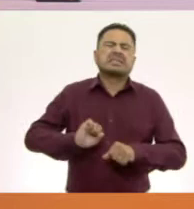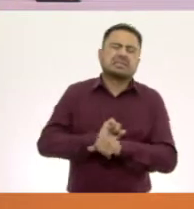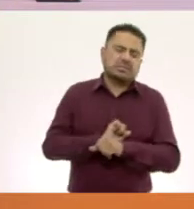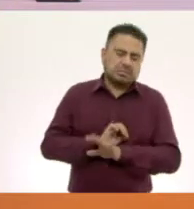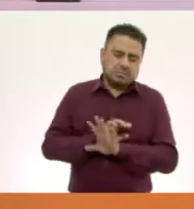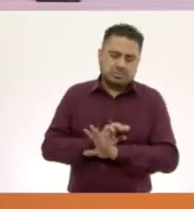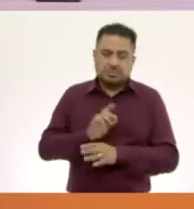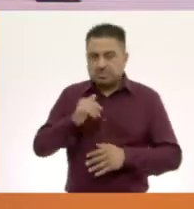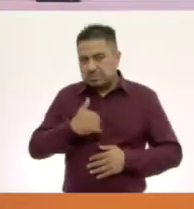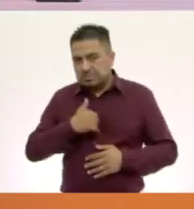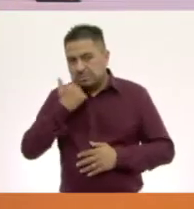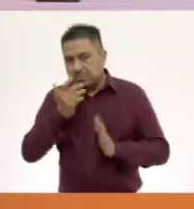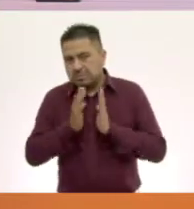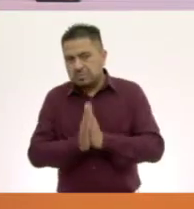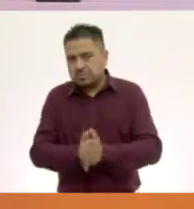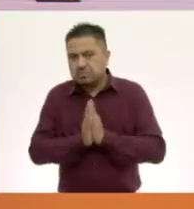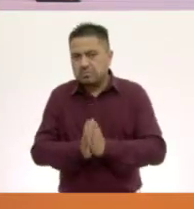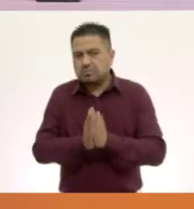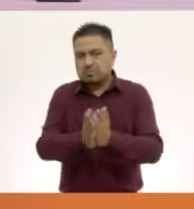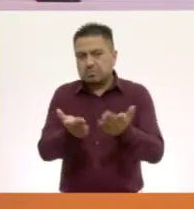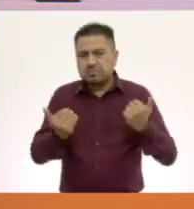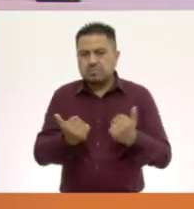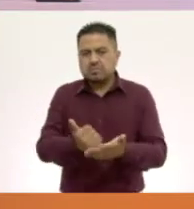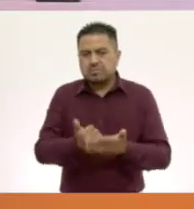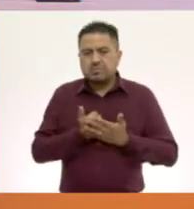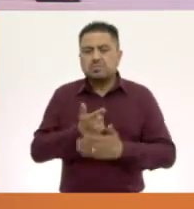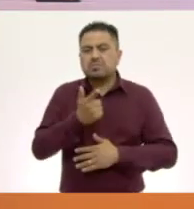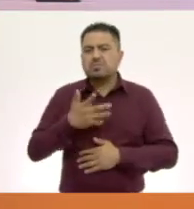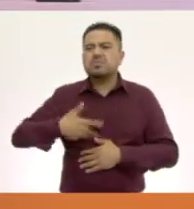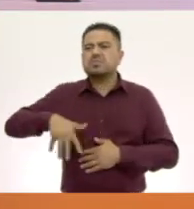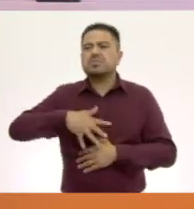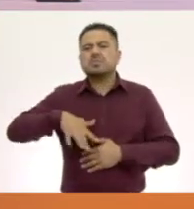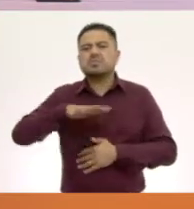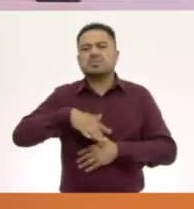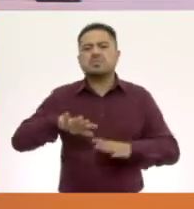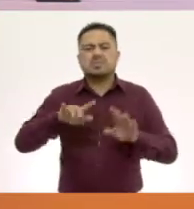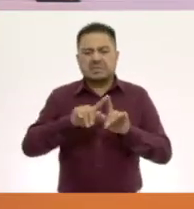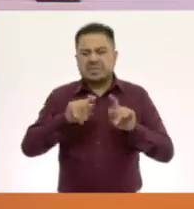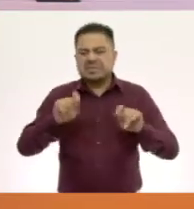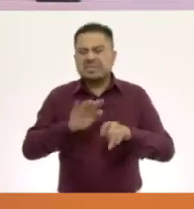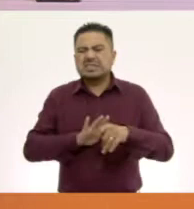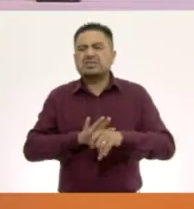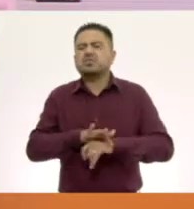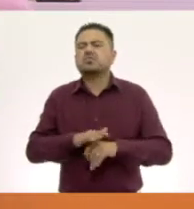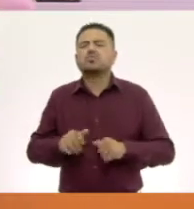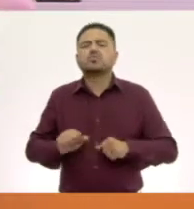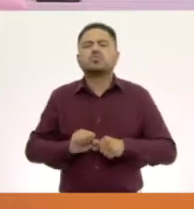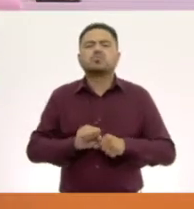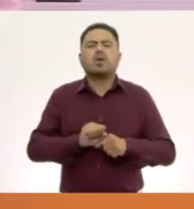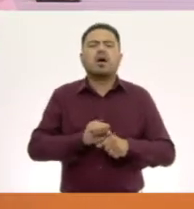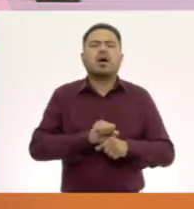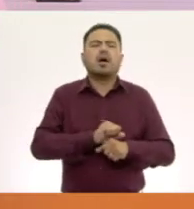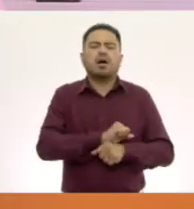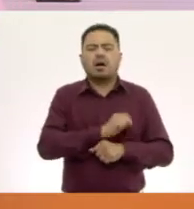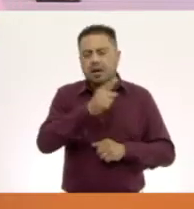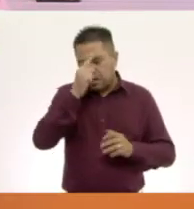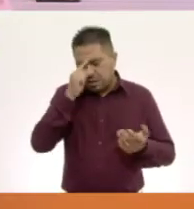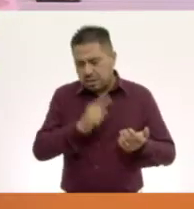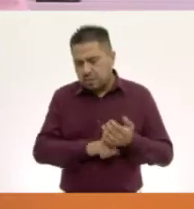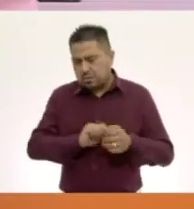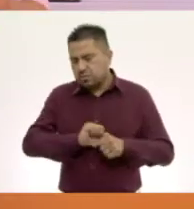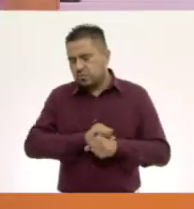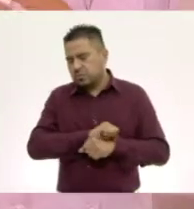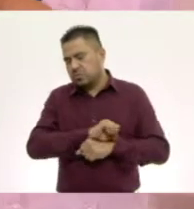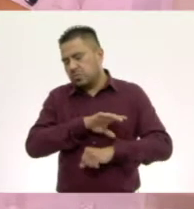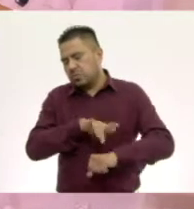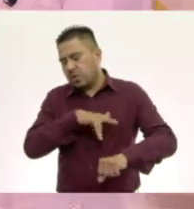Sí. Quiero que, por favor, me ayudes a buscar una textura suave, algo que tú creas que se sienta suave.